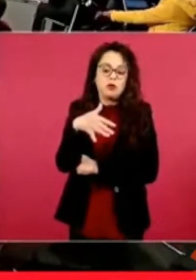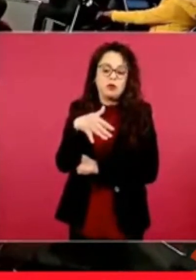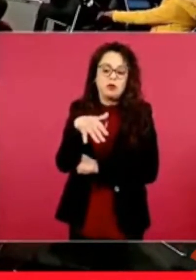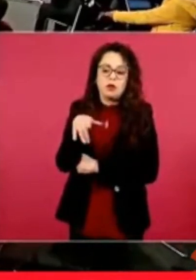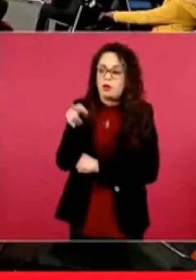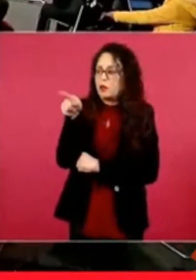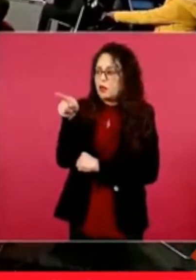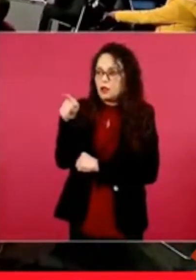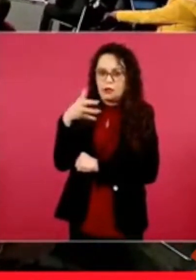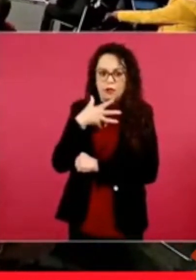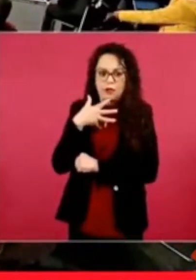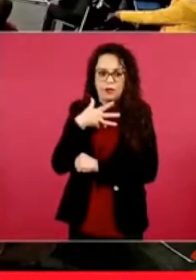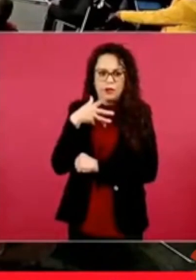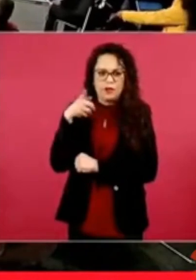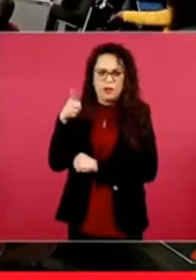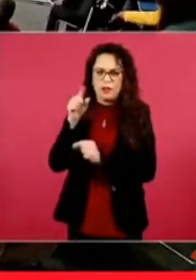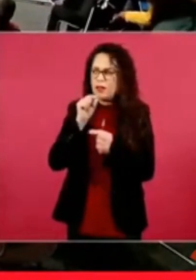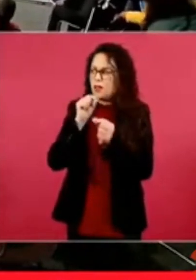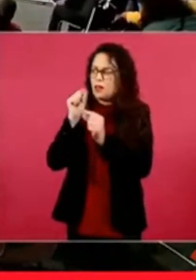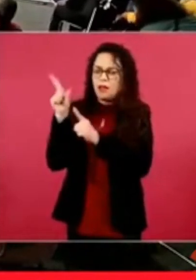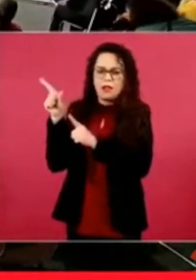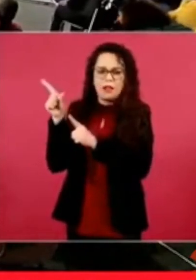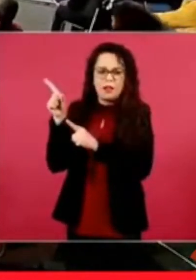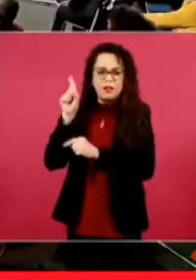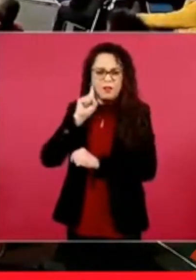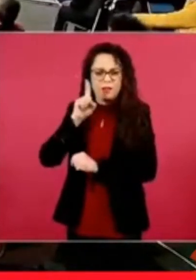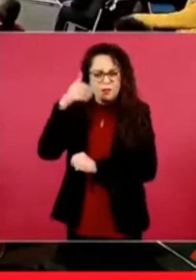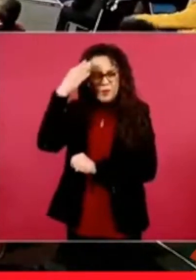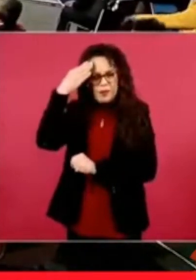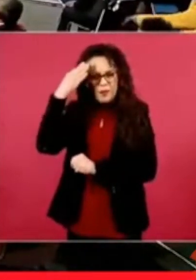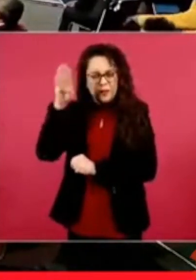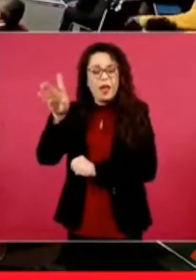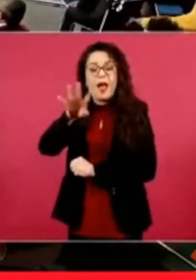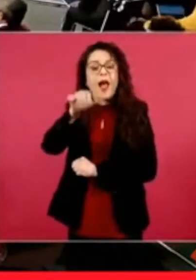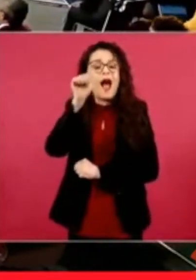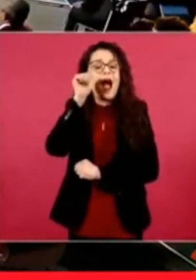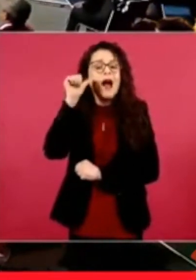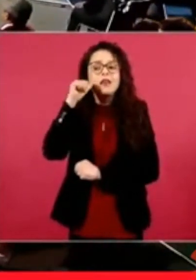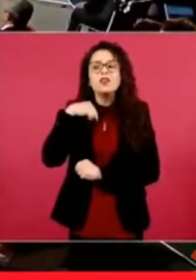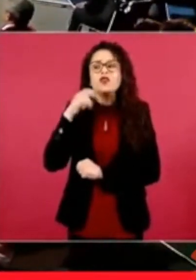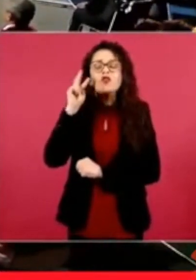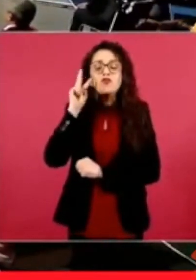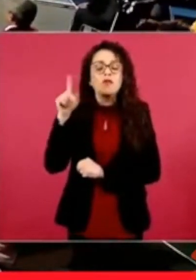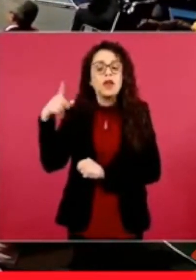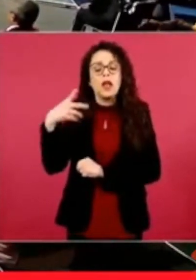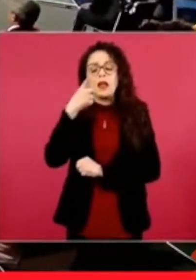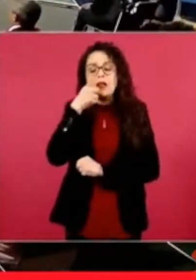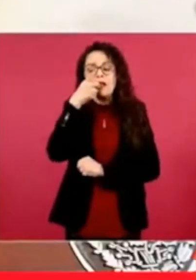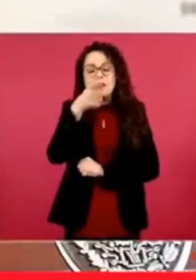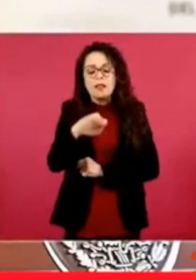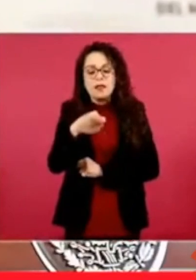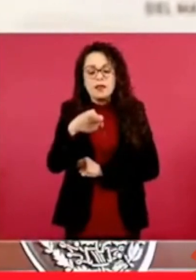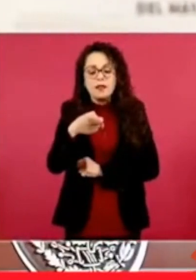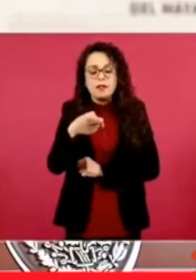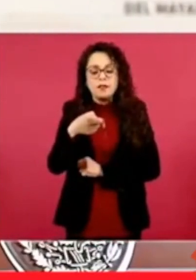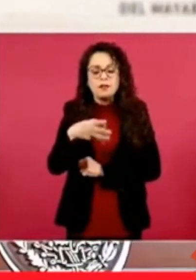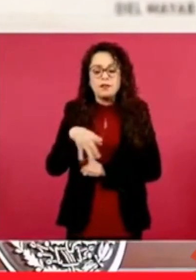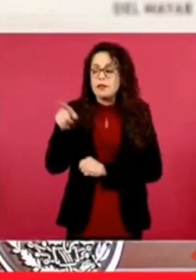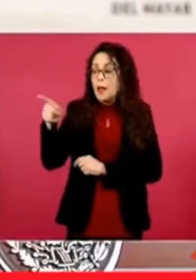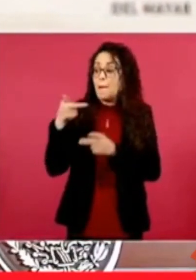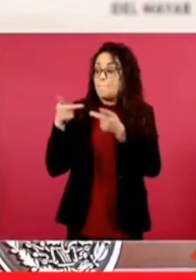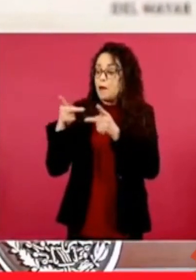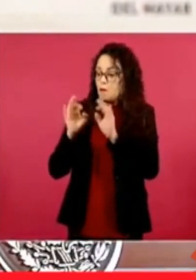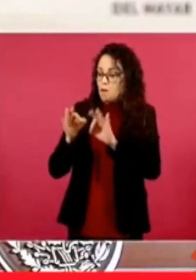No, yo quiero uno que vi ayer en donde le dice eso de que ellos están más preparados porque son blancos.